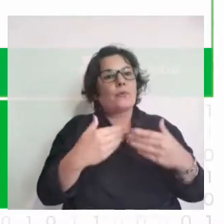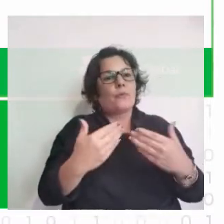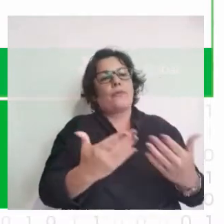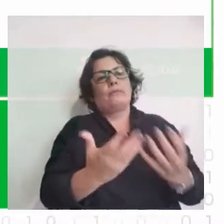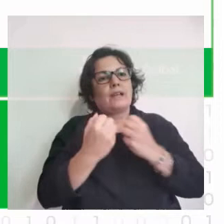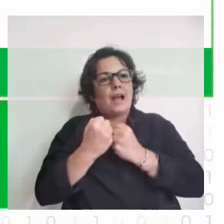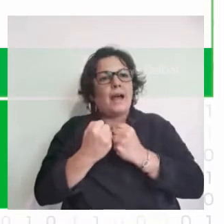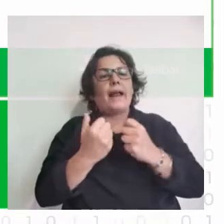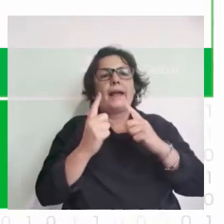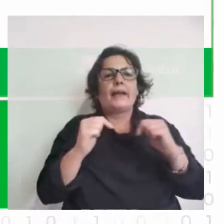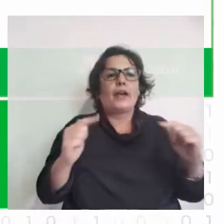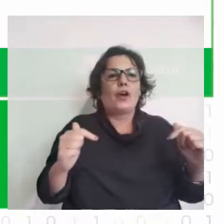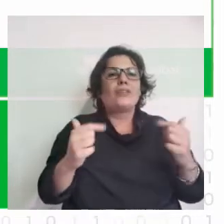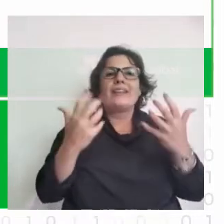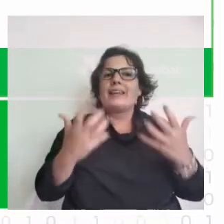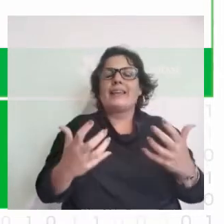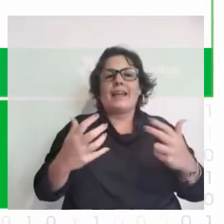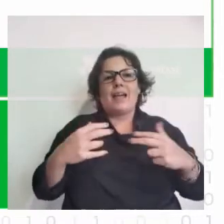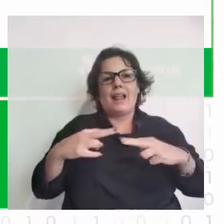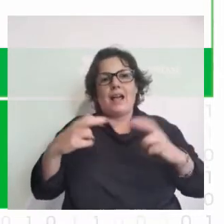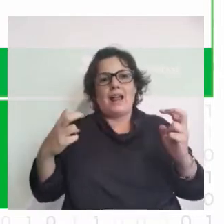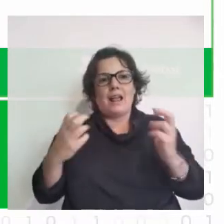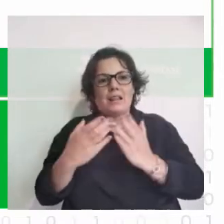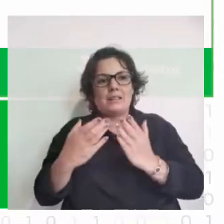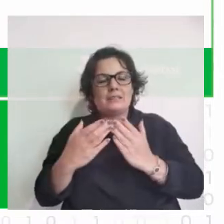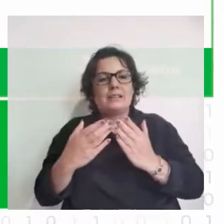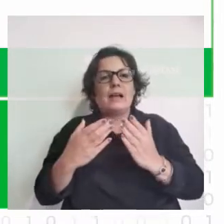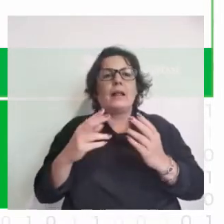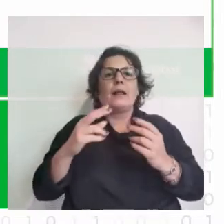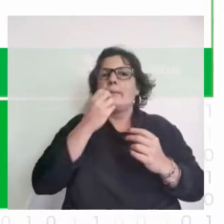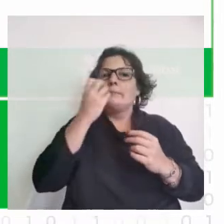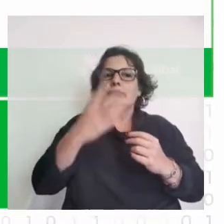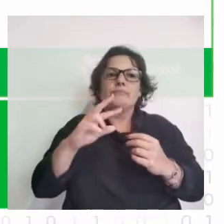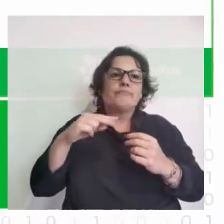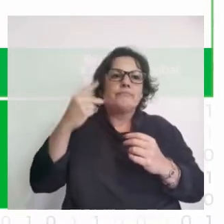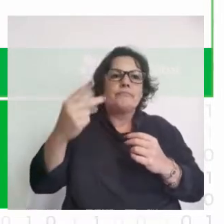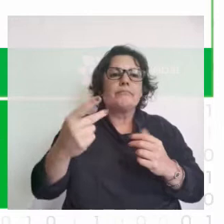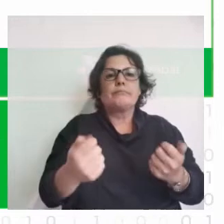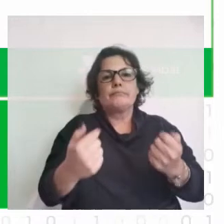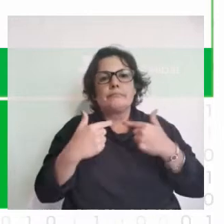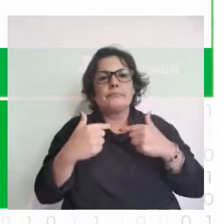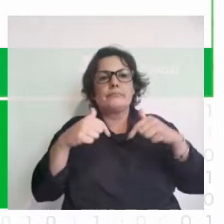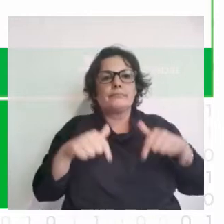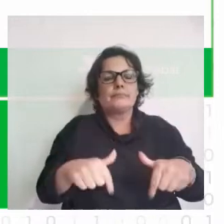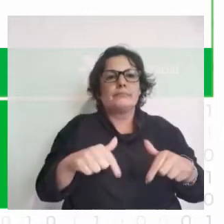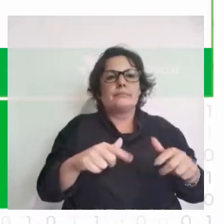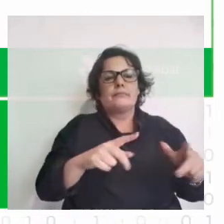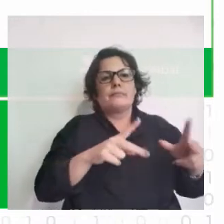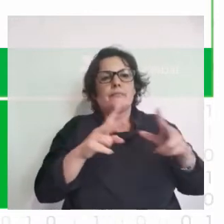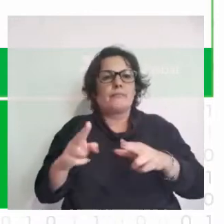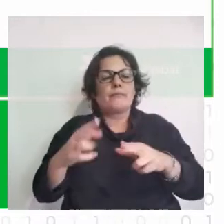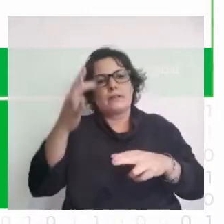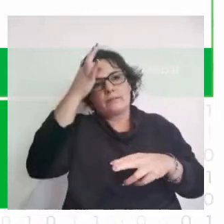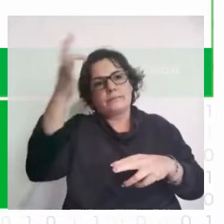bueno, qué es lo que se quiere estudiar. La ventaja principal que nos da a aplicar desde este lado, o sea, desde la ciencia de datos,